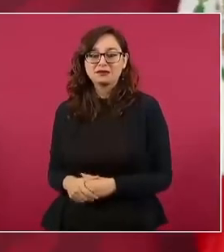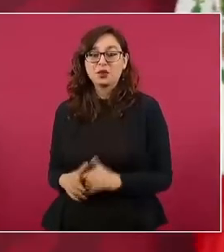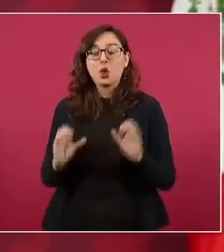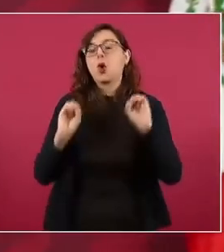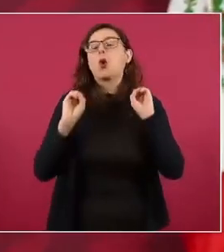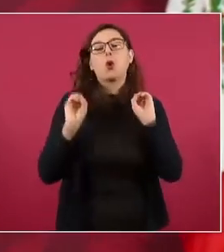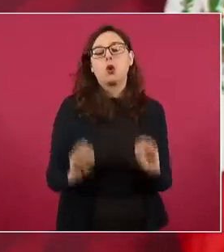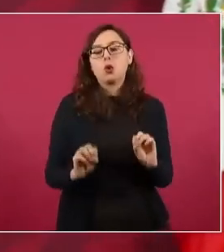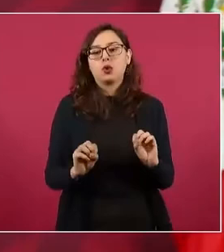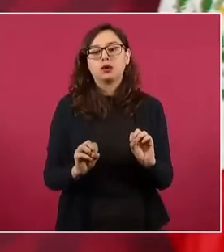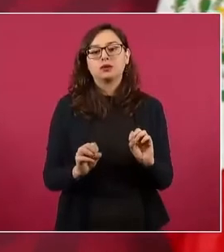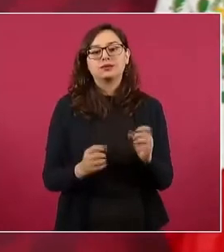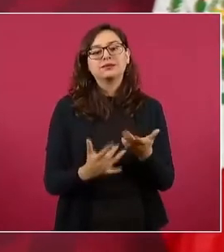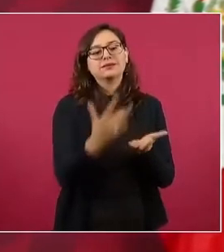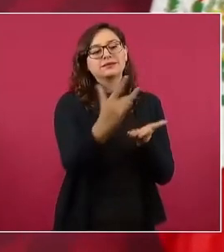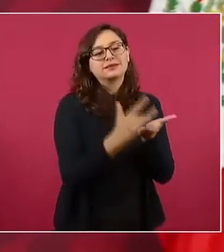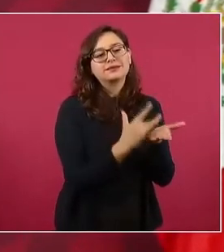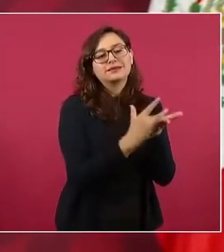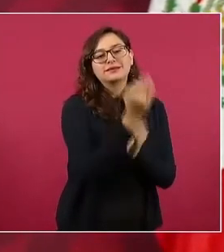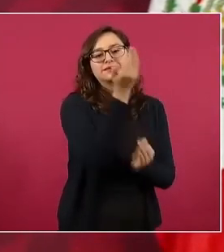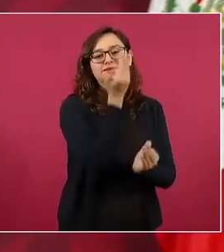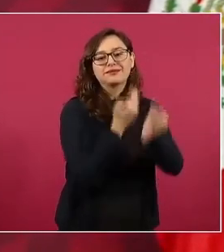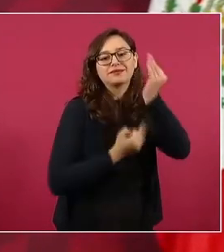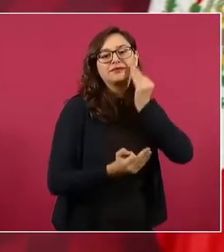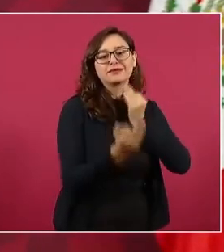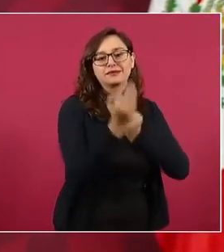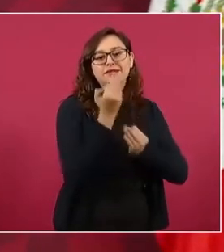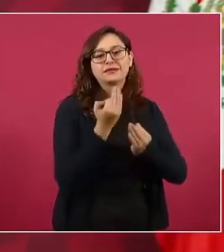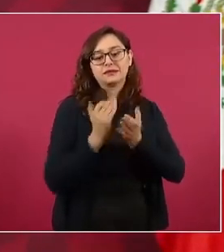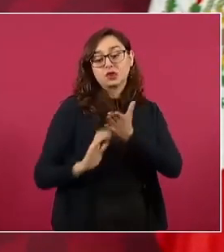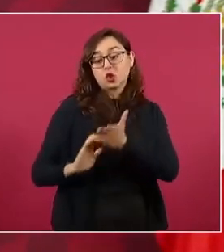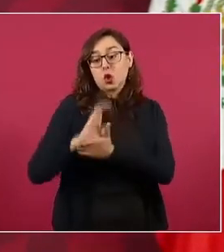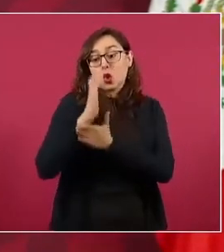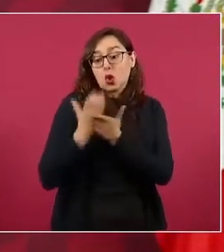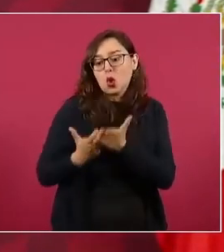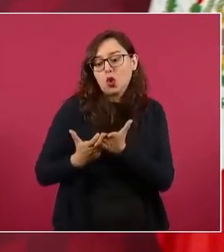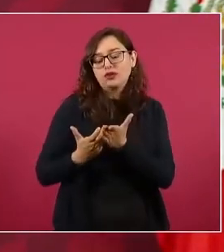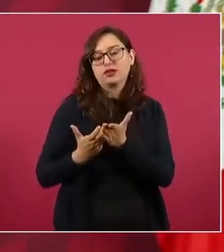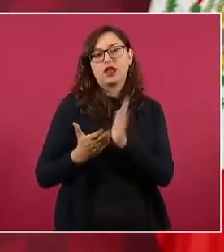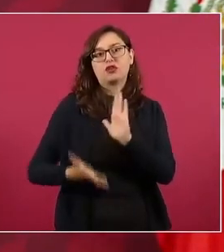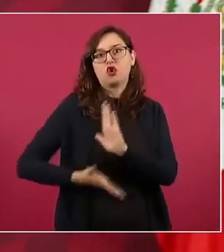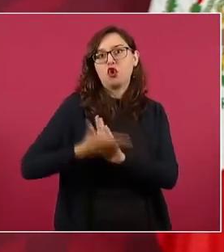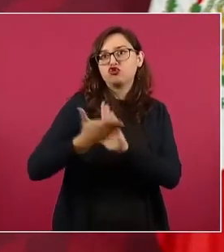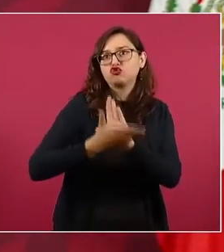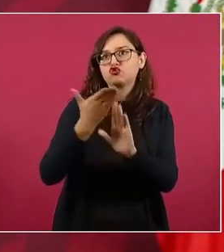en donde me van a cobrar